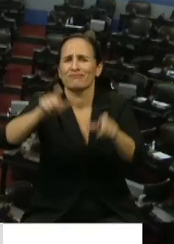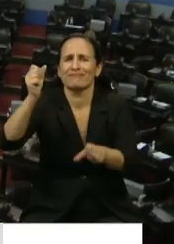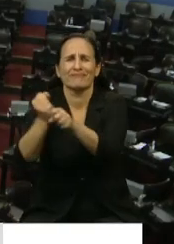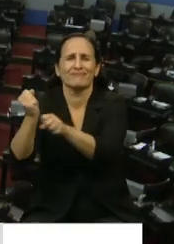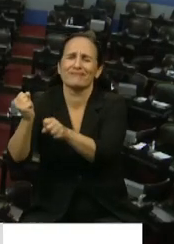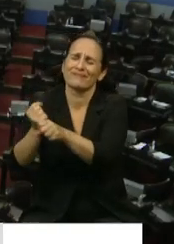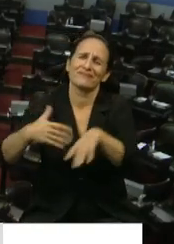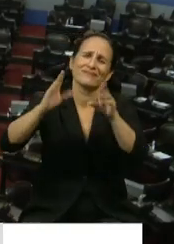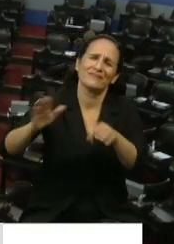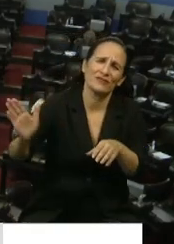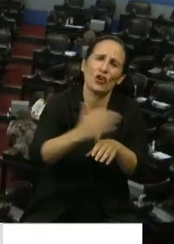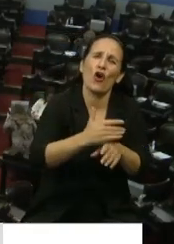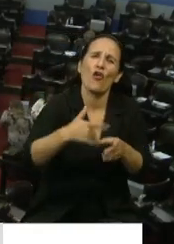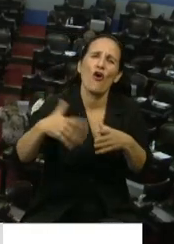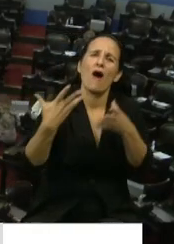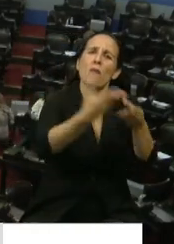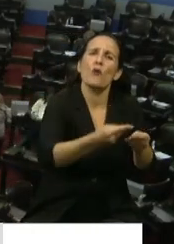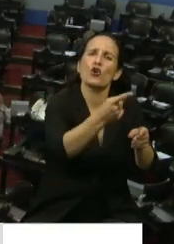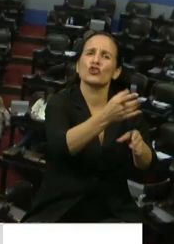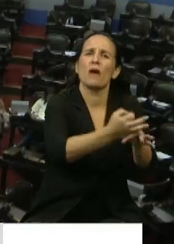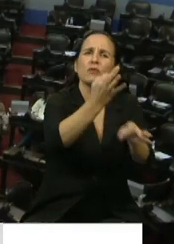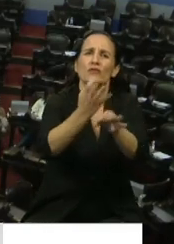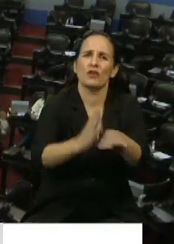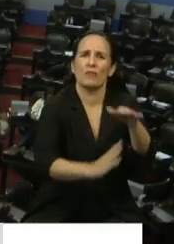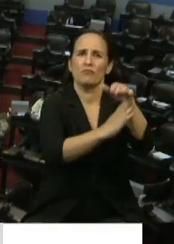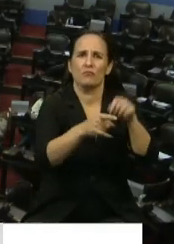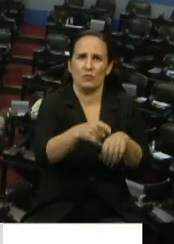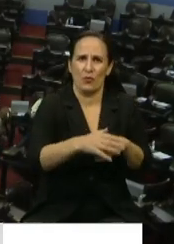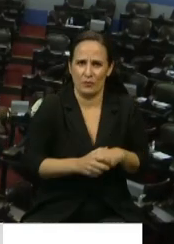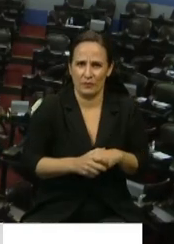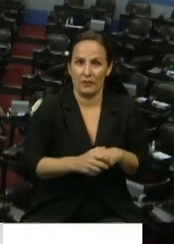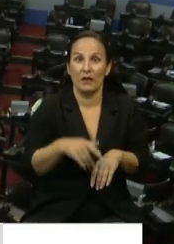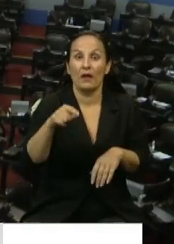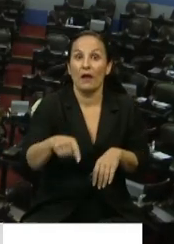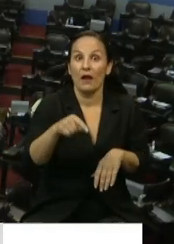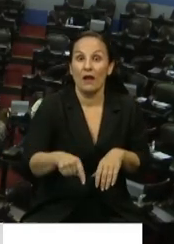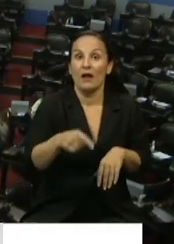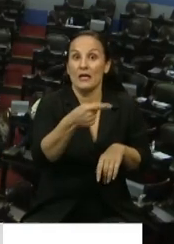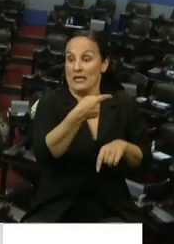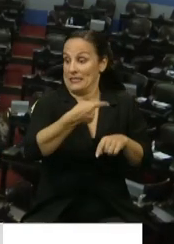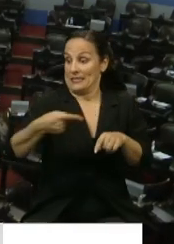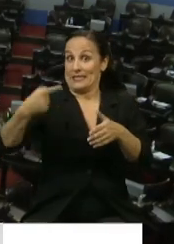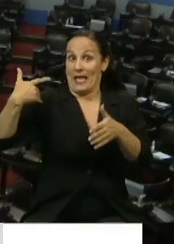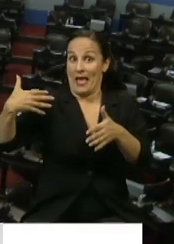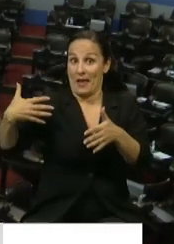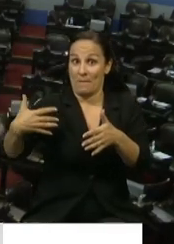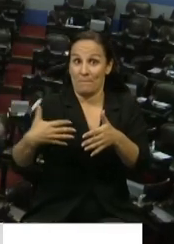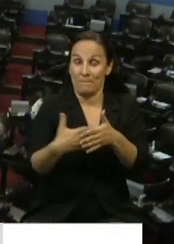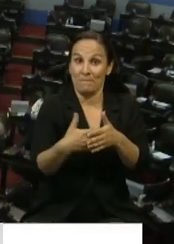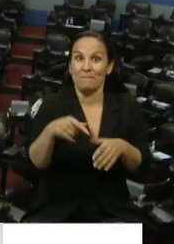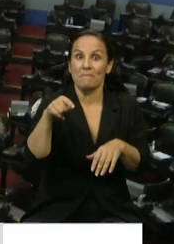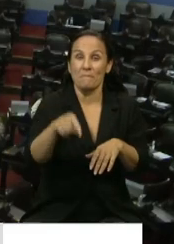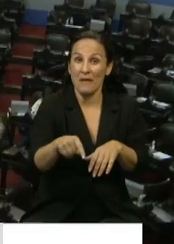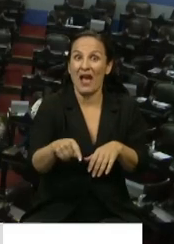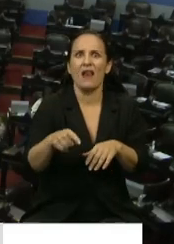centrales. Hemos visto a lo largo de estas semanas que la Argentina lucha con la